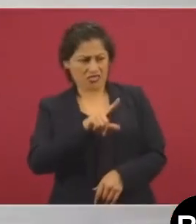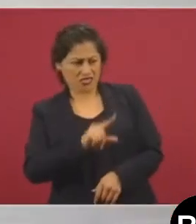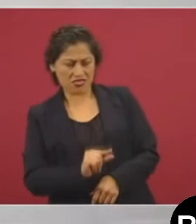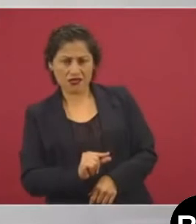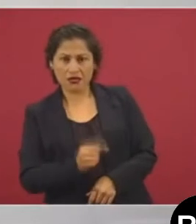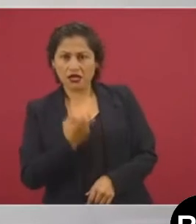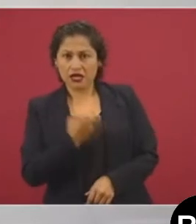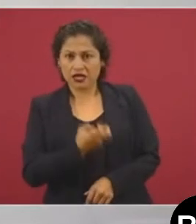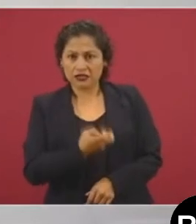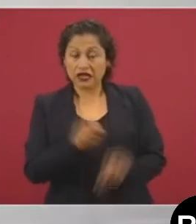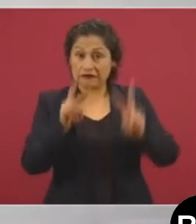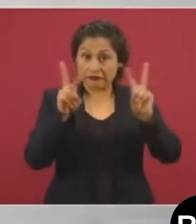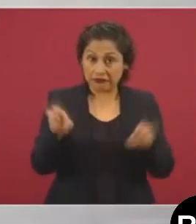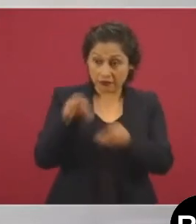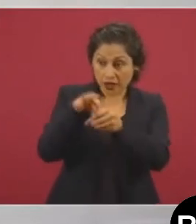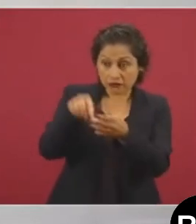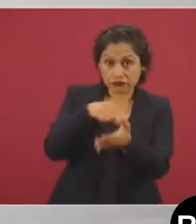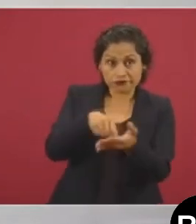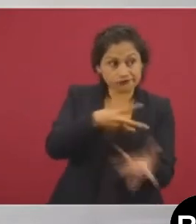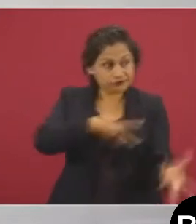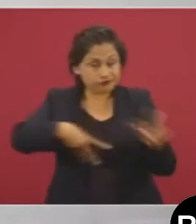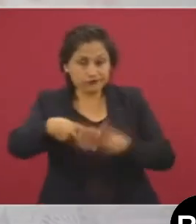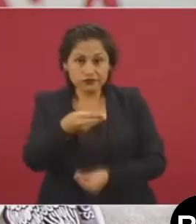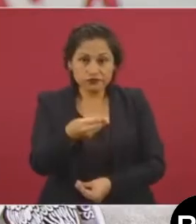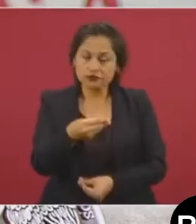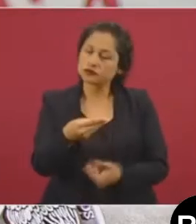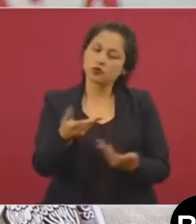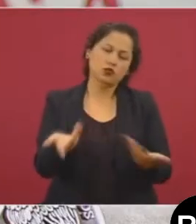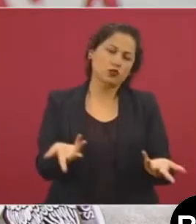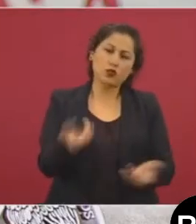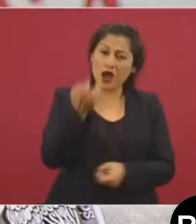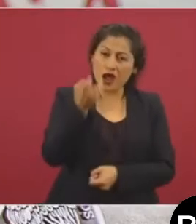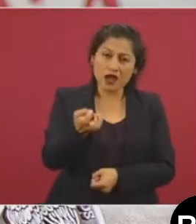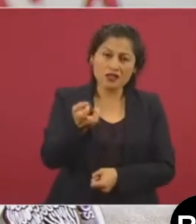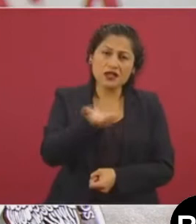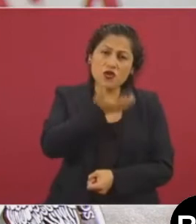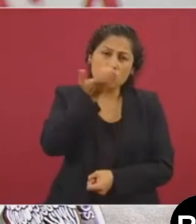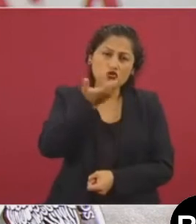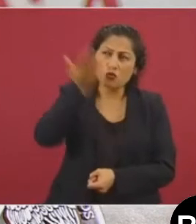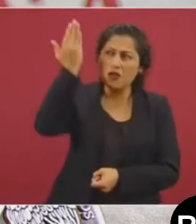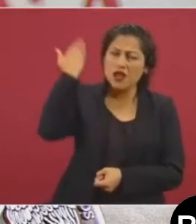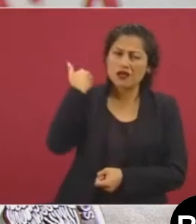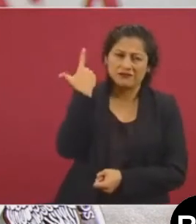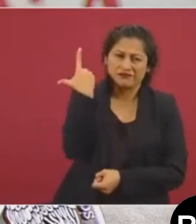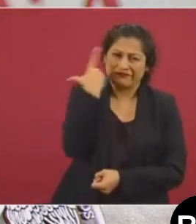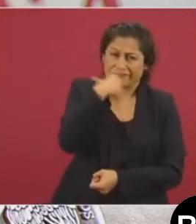Entonces, que desterremos esas prácticas nefastas